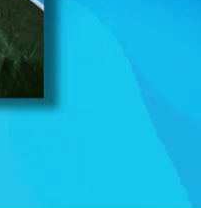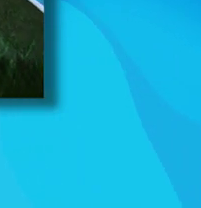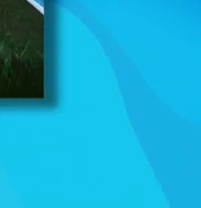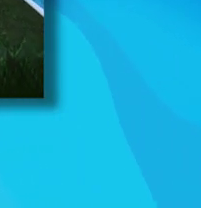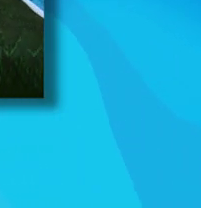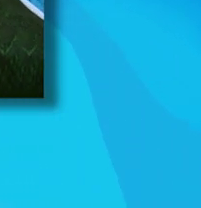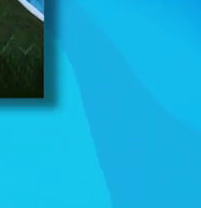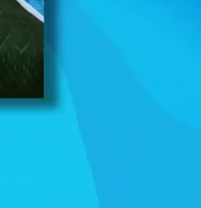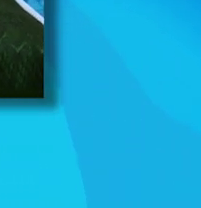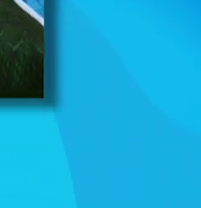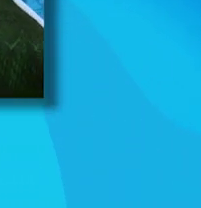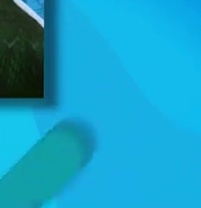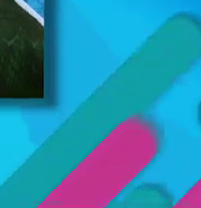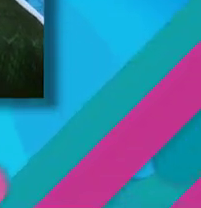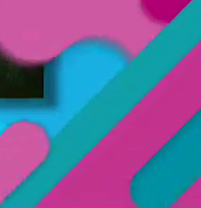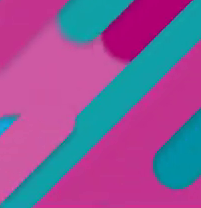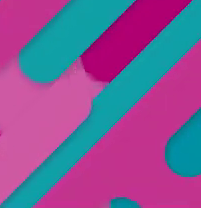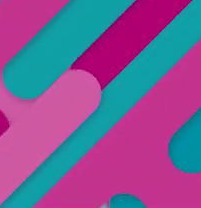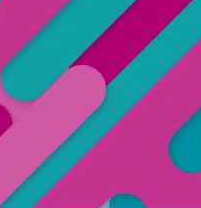Recuerdos Viajeros